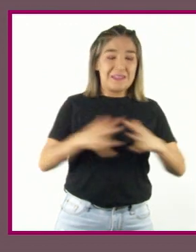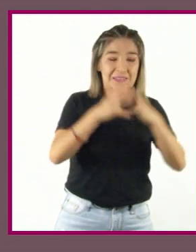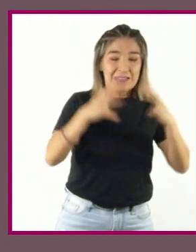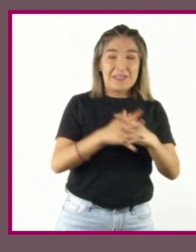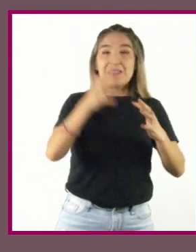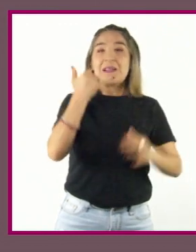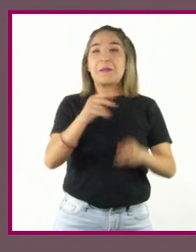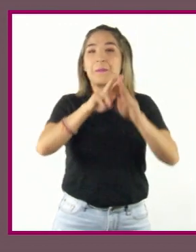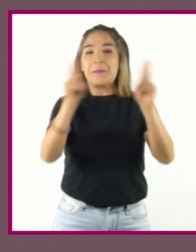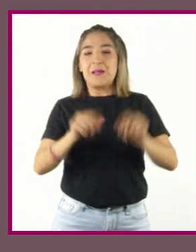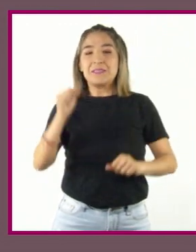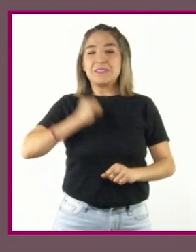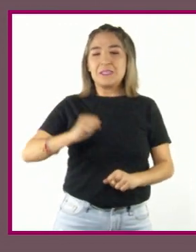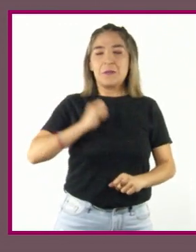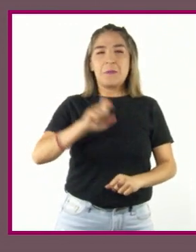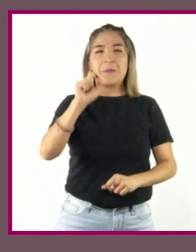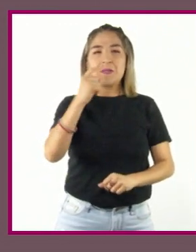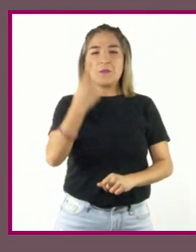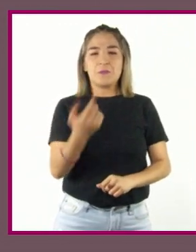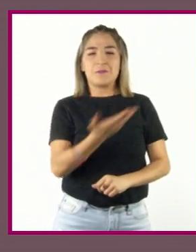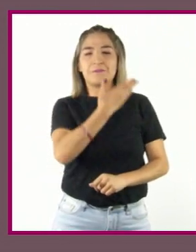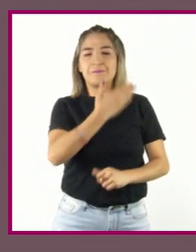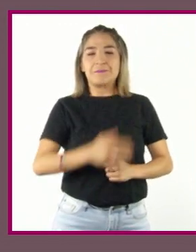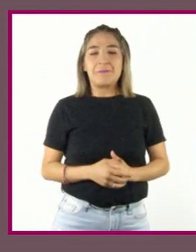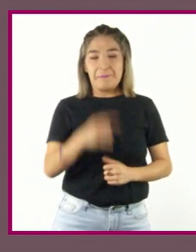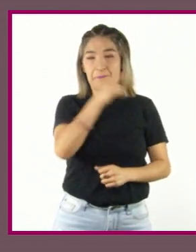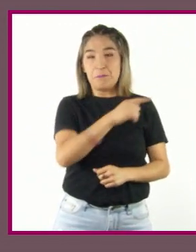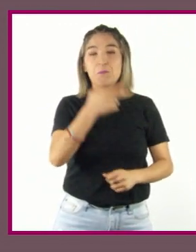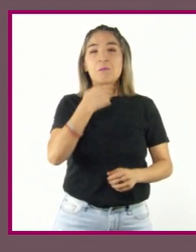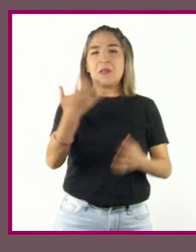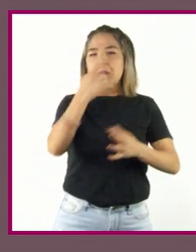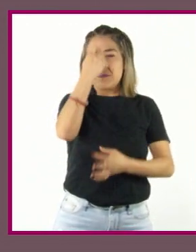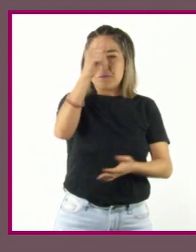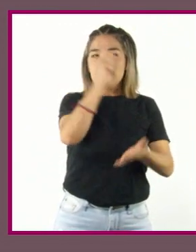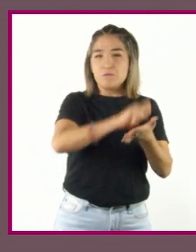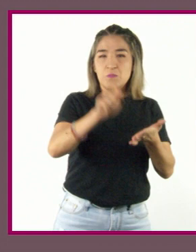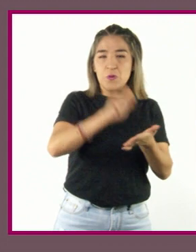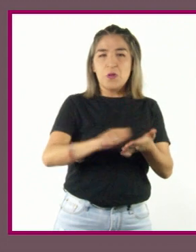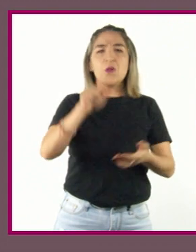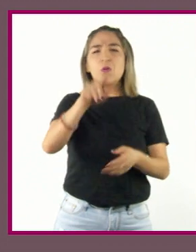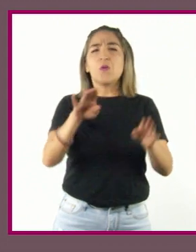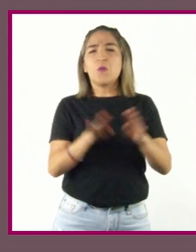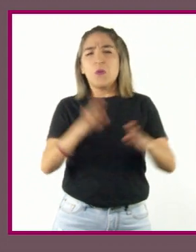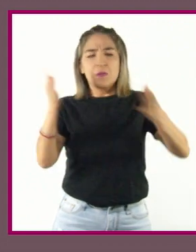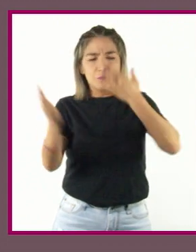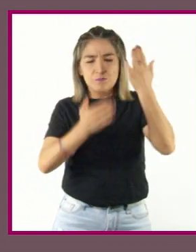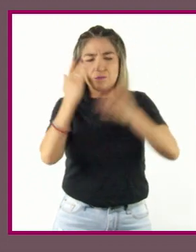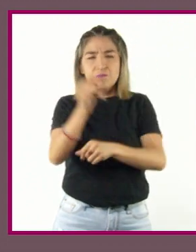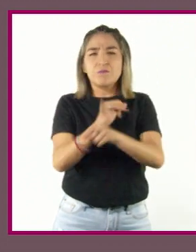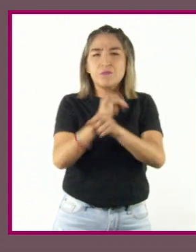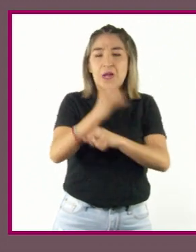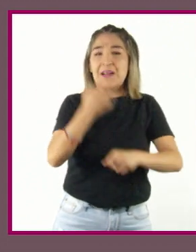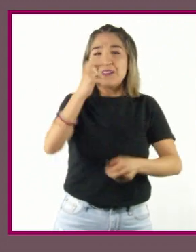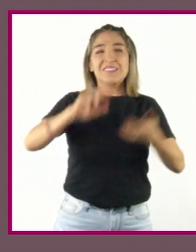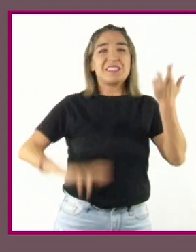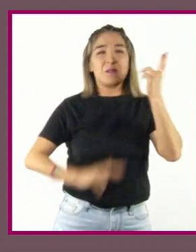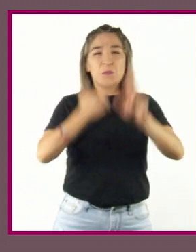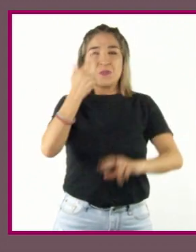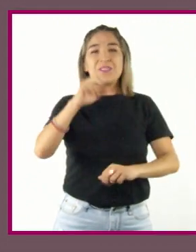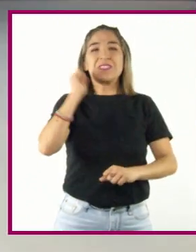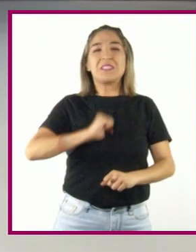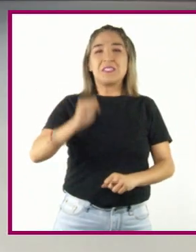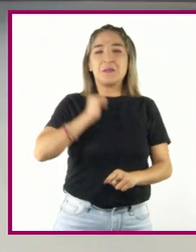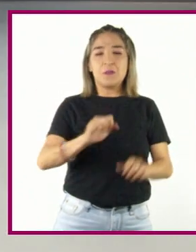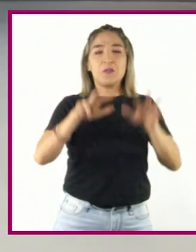XXI de Eric Hobsbawm. Este historiador británico estudió los procesos de Europa desde las revoluciones del siglo